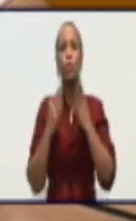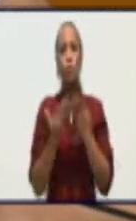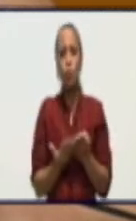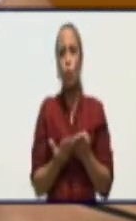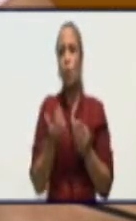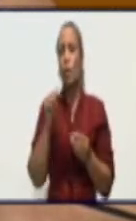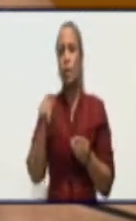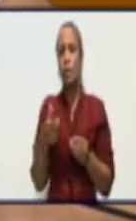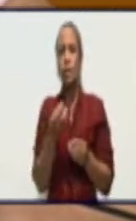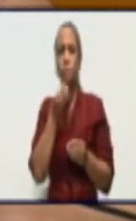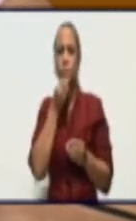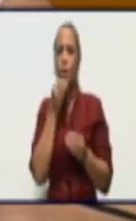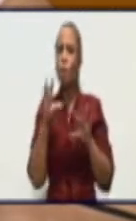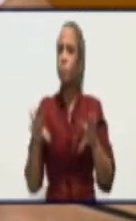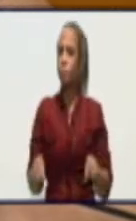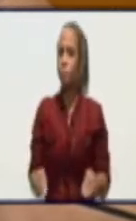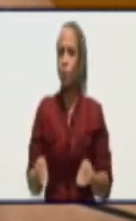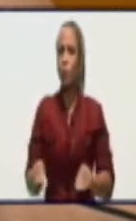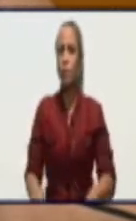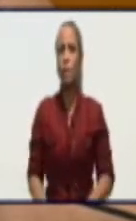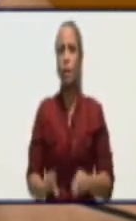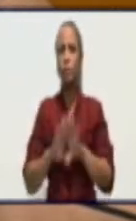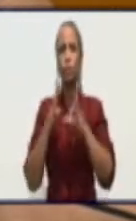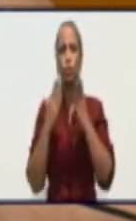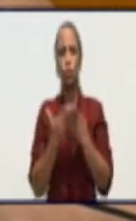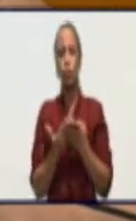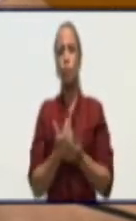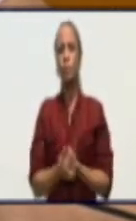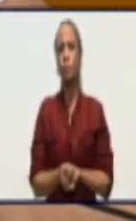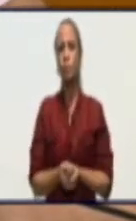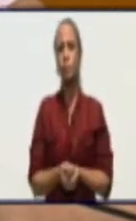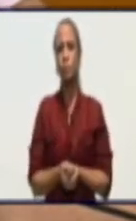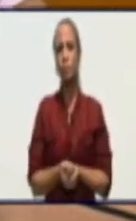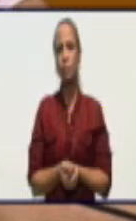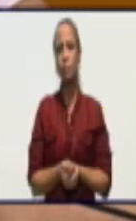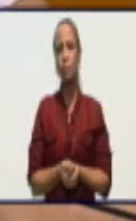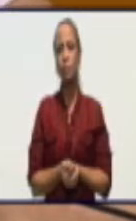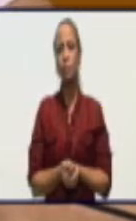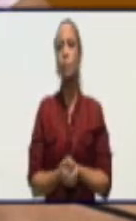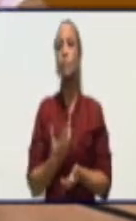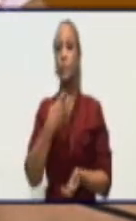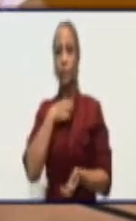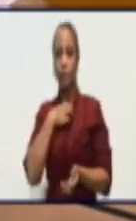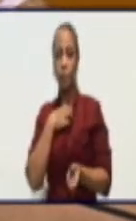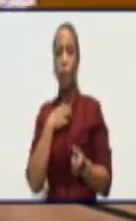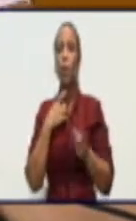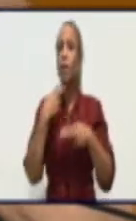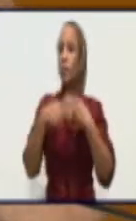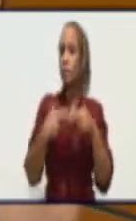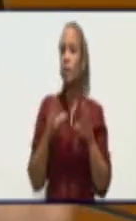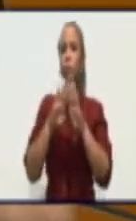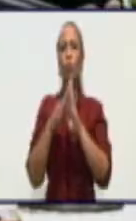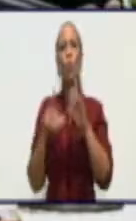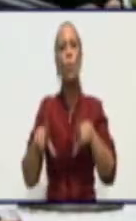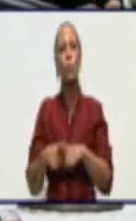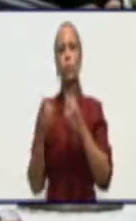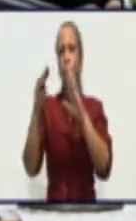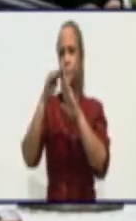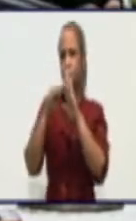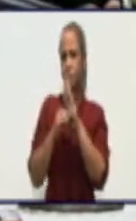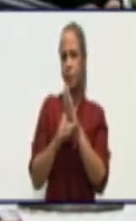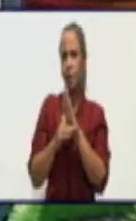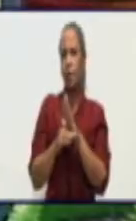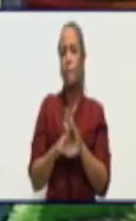primordial sin eso no vamos a ganar esta batalla que es bastante intensa y es muy usted hablaba de ganar